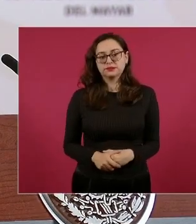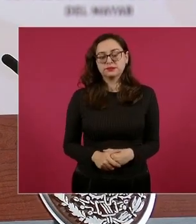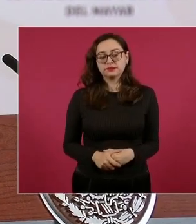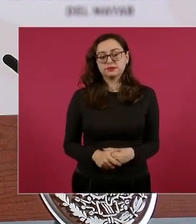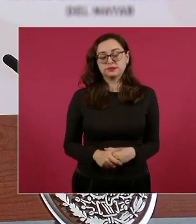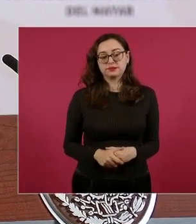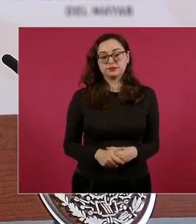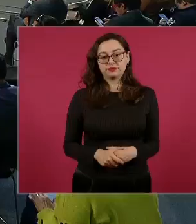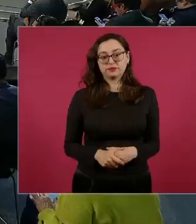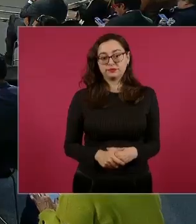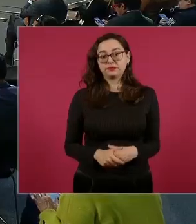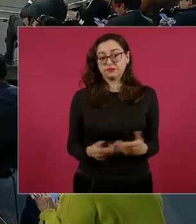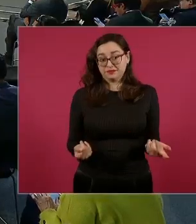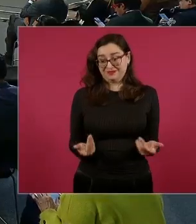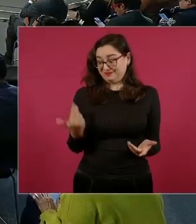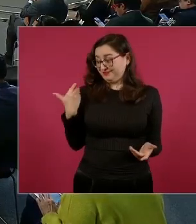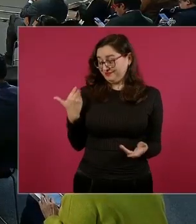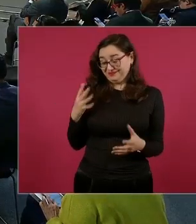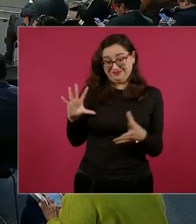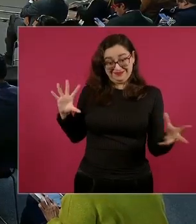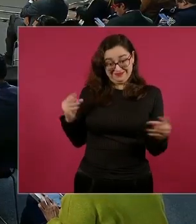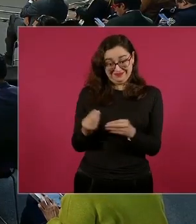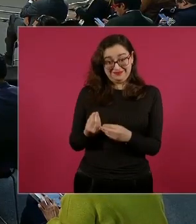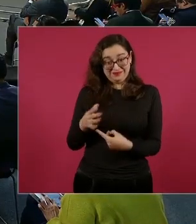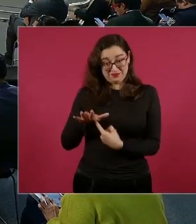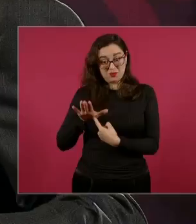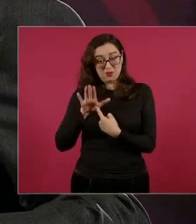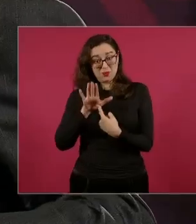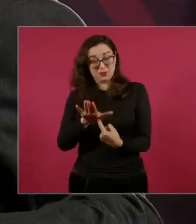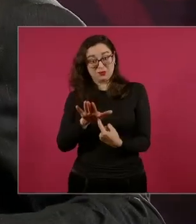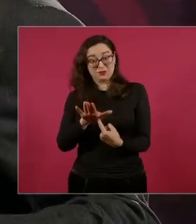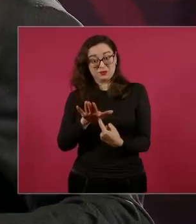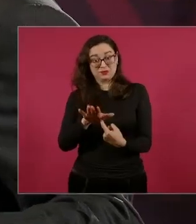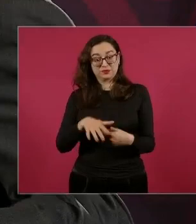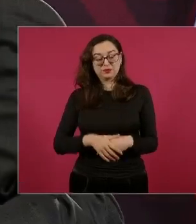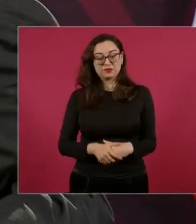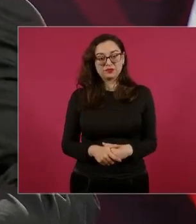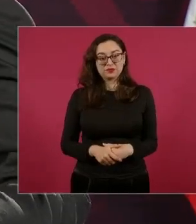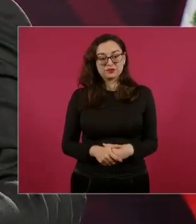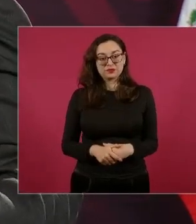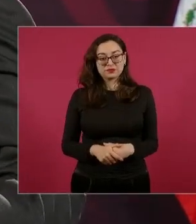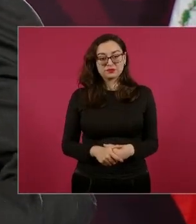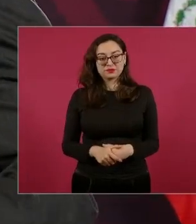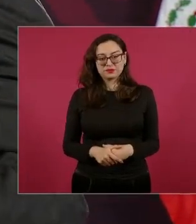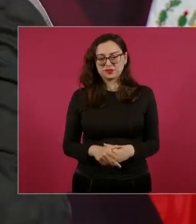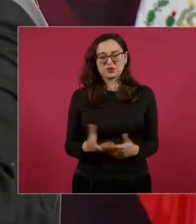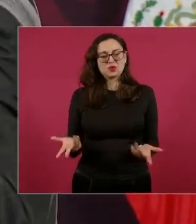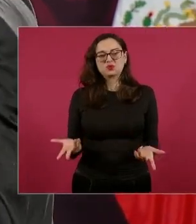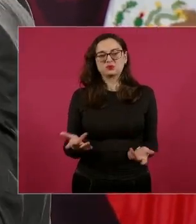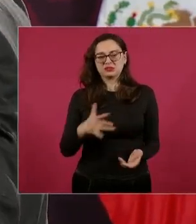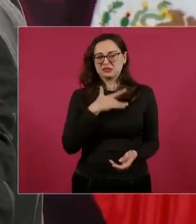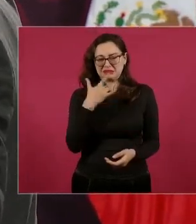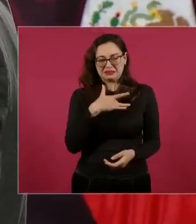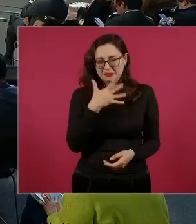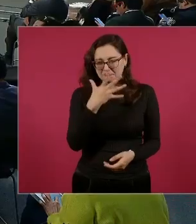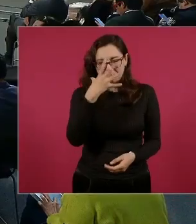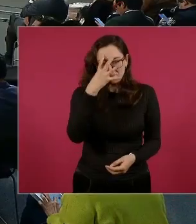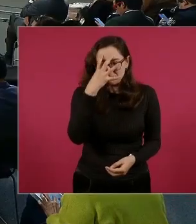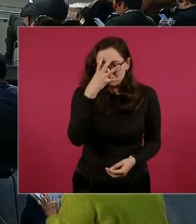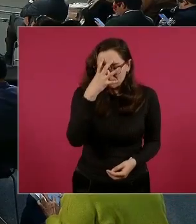Todo esto, ¿a poco no es una vergüenza? A ver, ¿por qué no pones